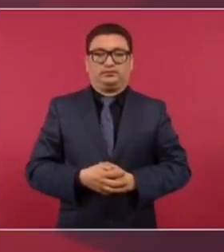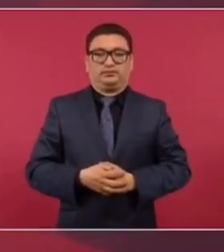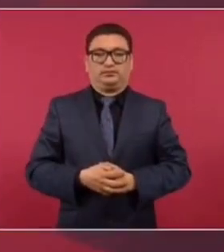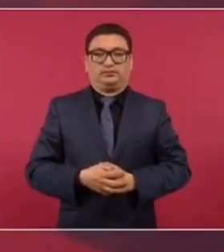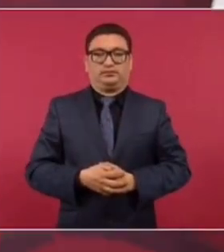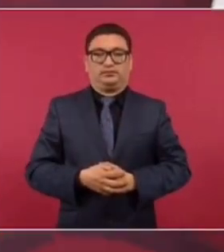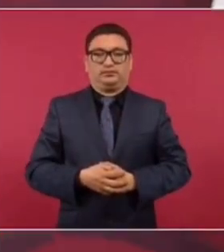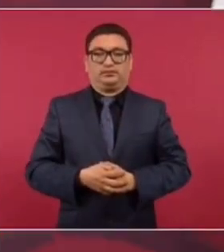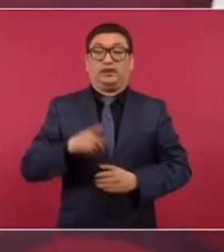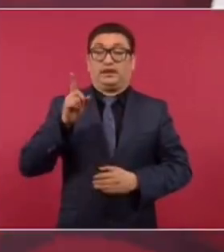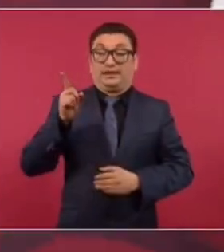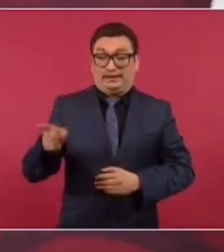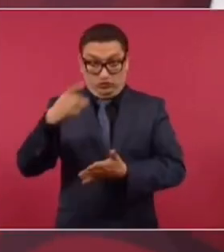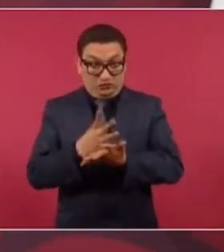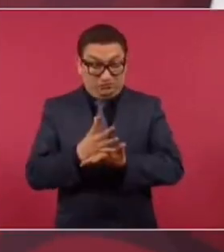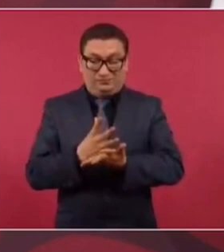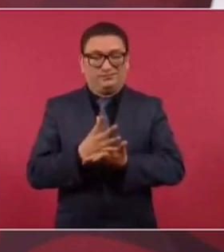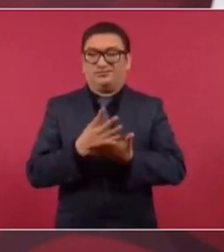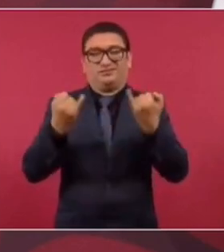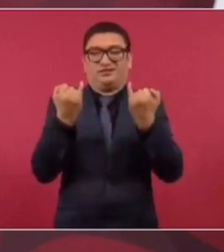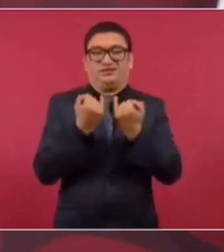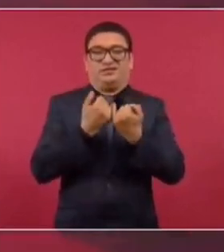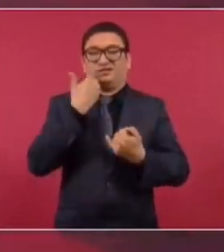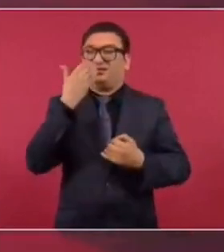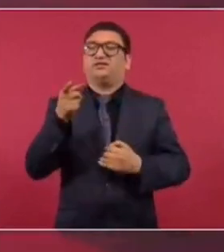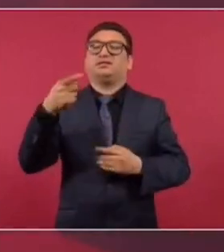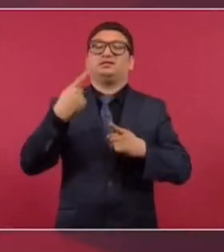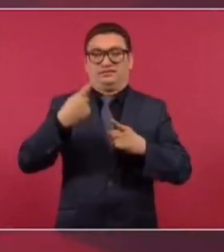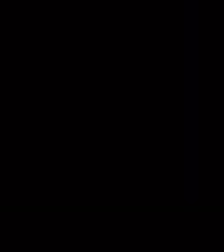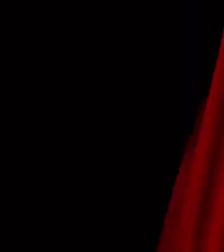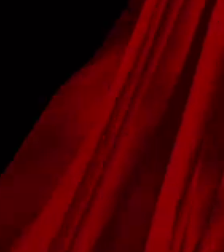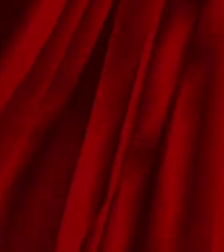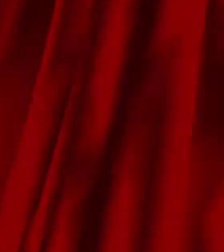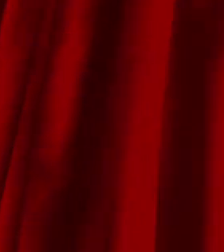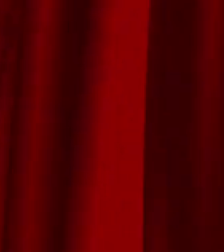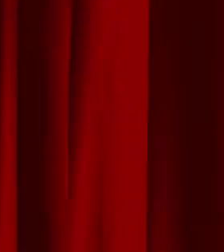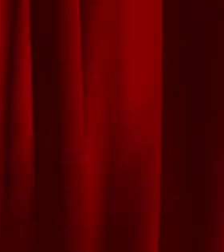más golpear a la ministra, es golpear a quien ya saben quién.